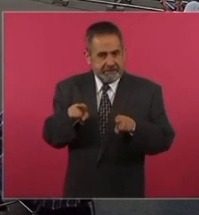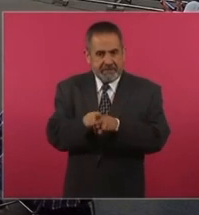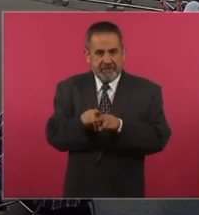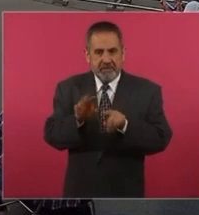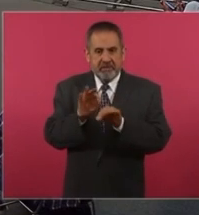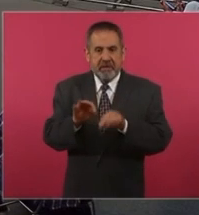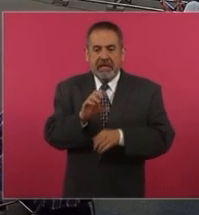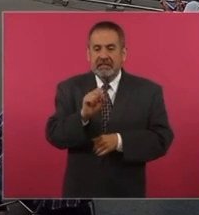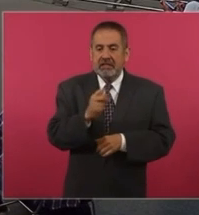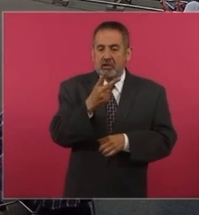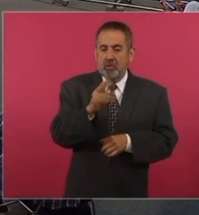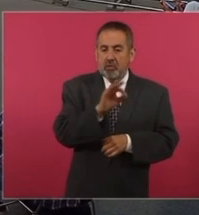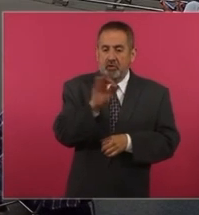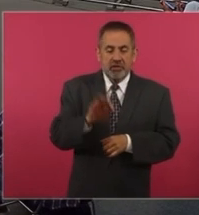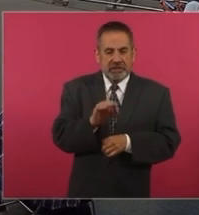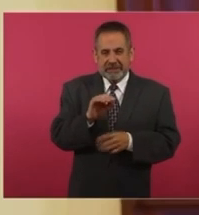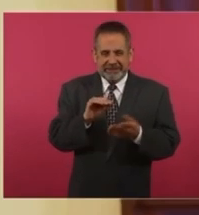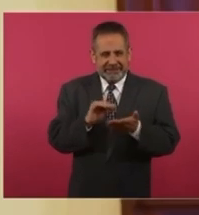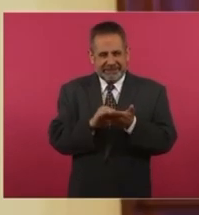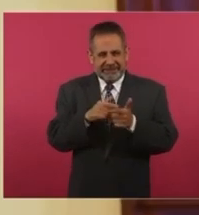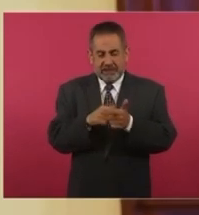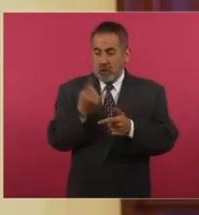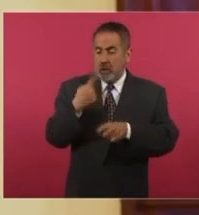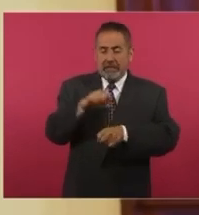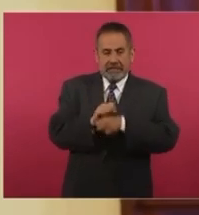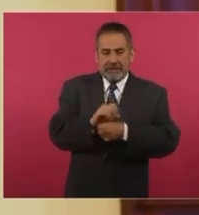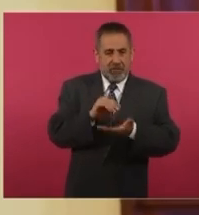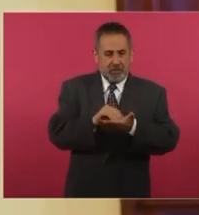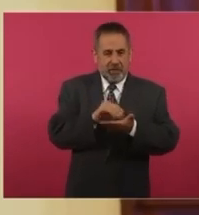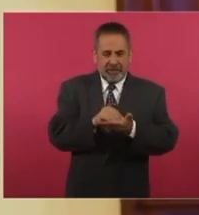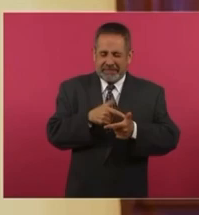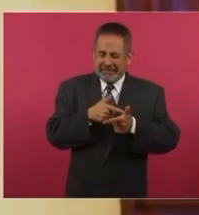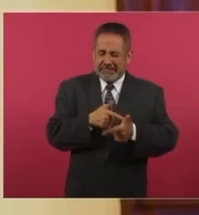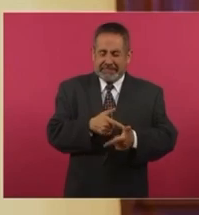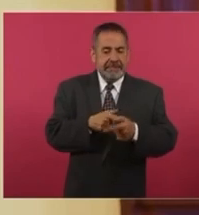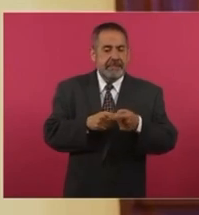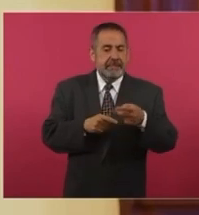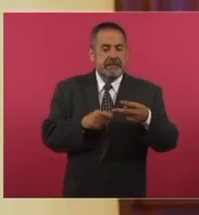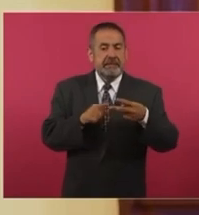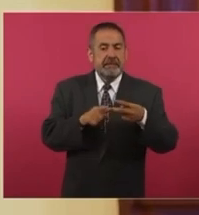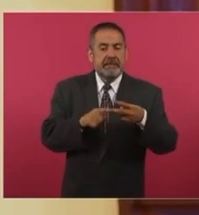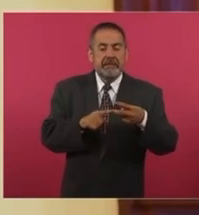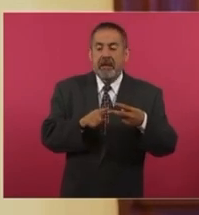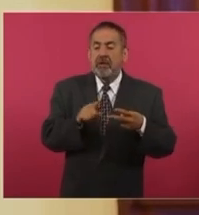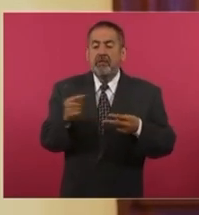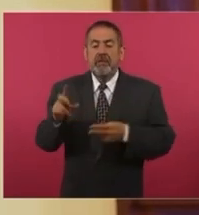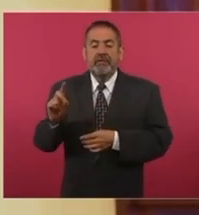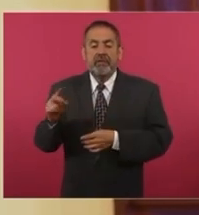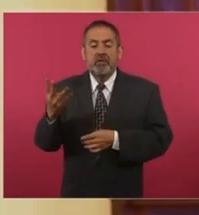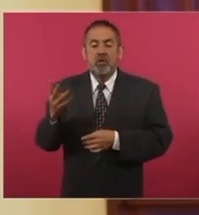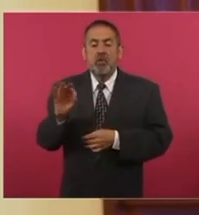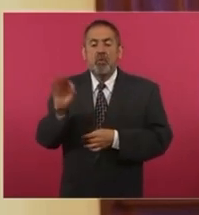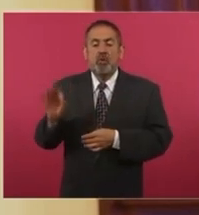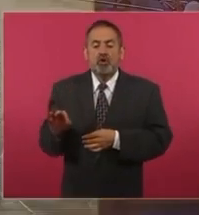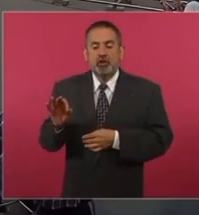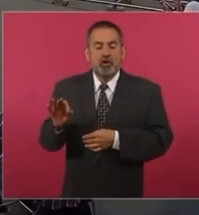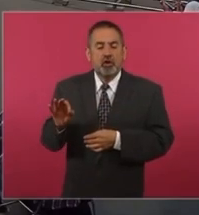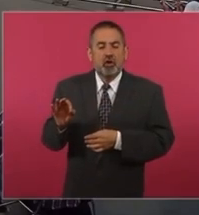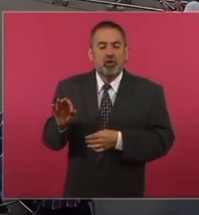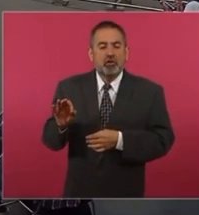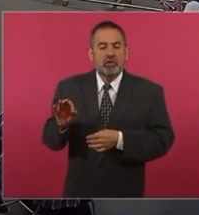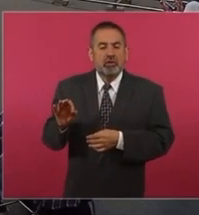que tiene el 62 por ciento, lo mantuvo, la semana pasada también tenía este porcentaje y bueno, tiene un 34 por ciento de